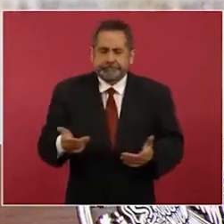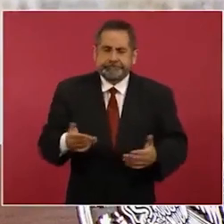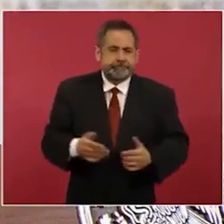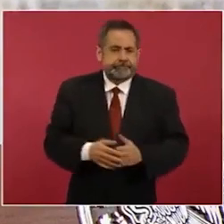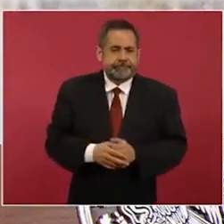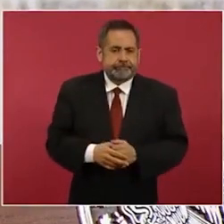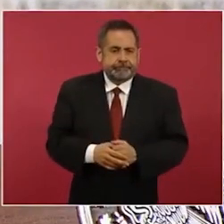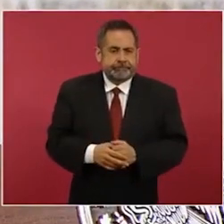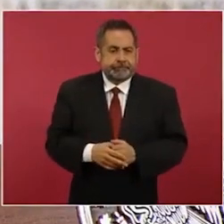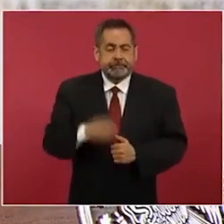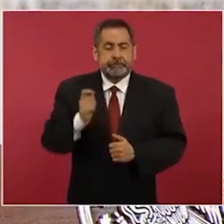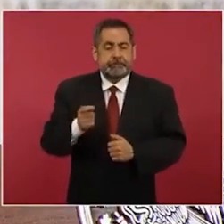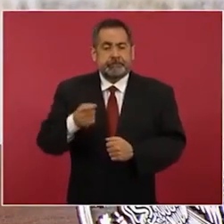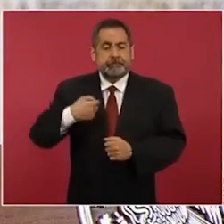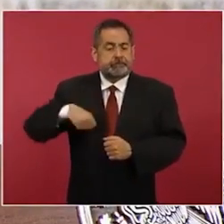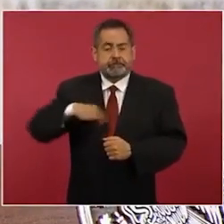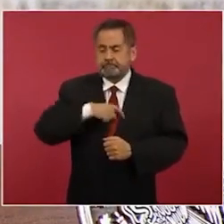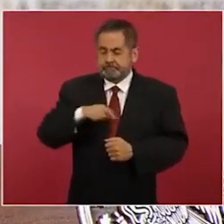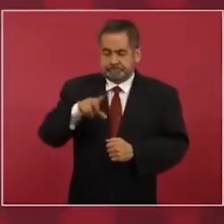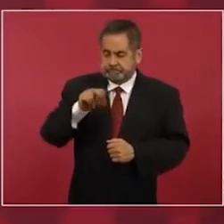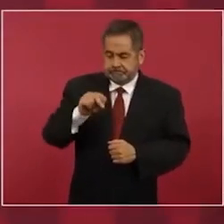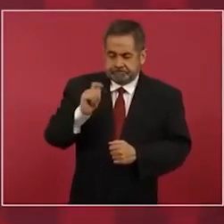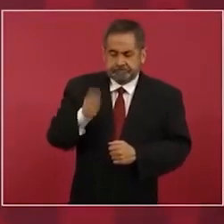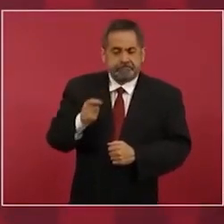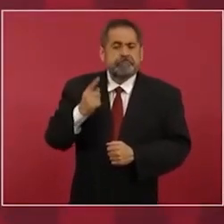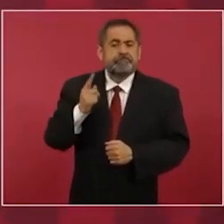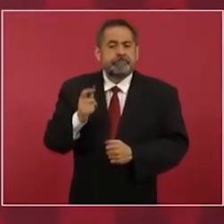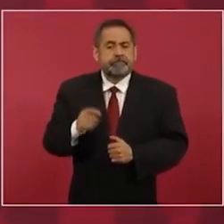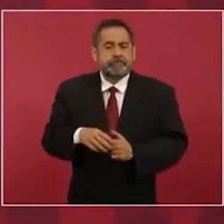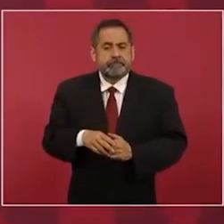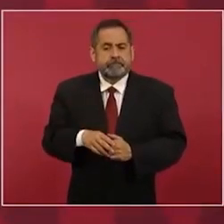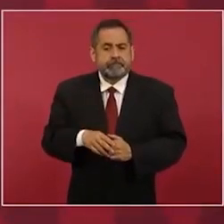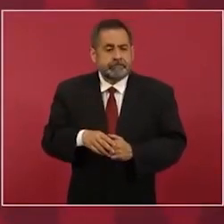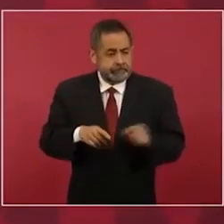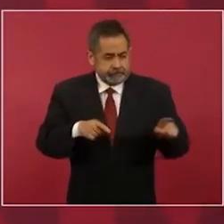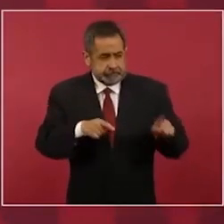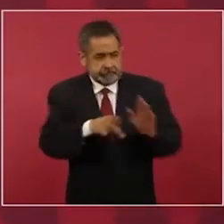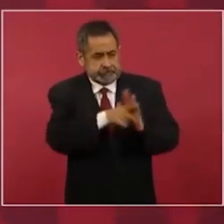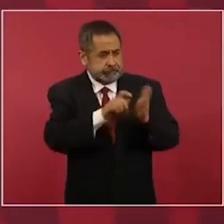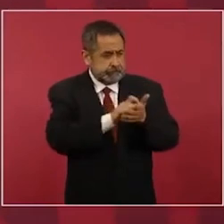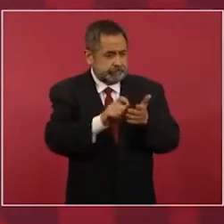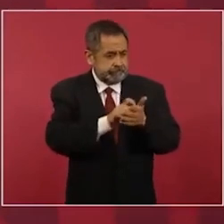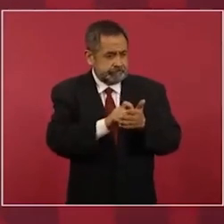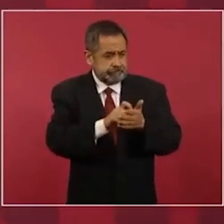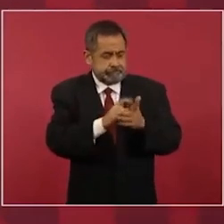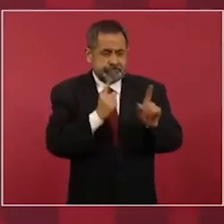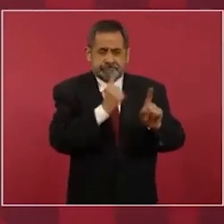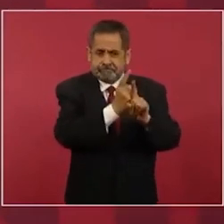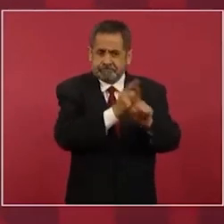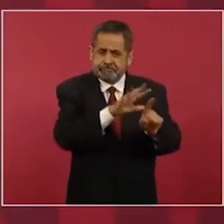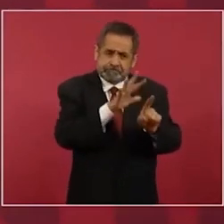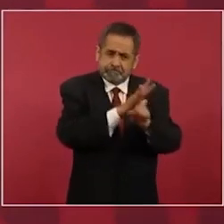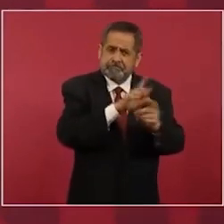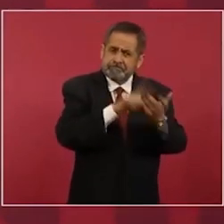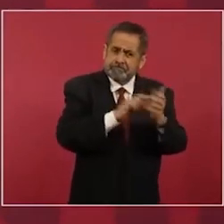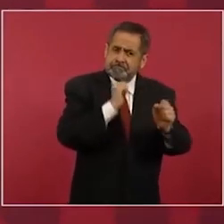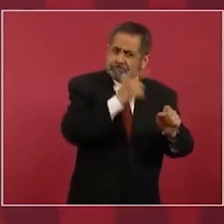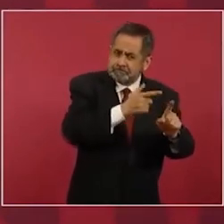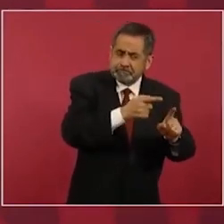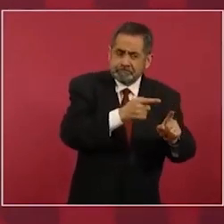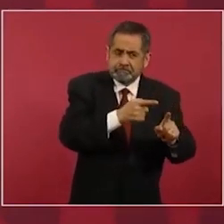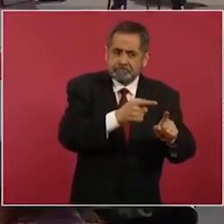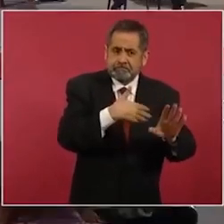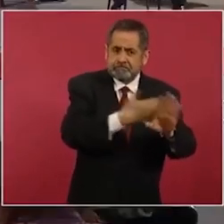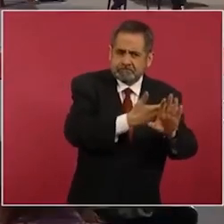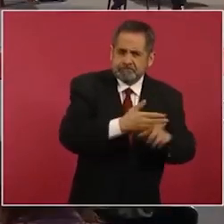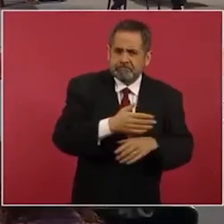Nosotros nunca vamos a perseguir a ningún periodista, ni vamos